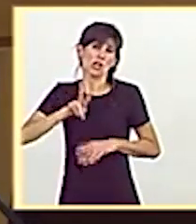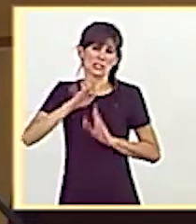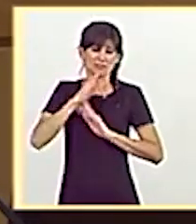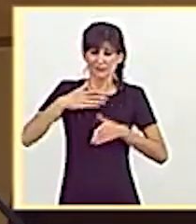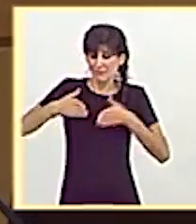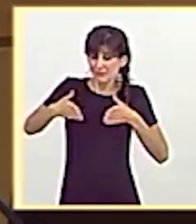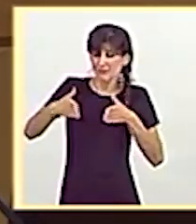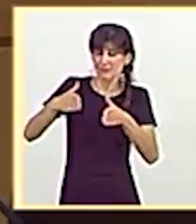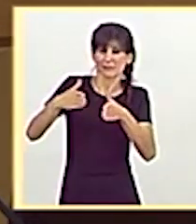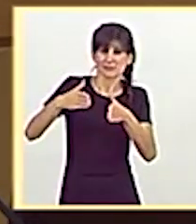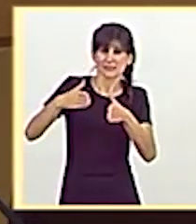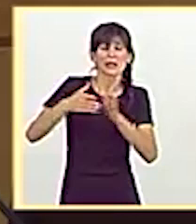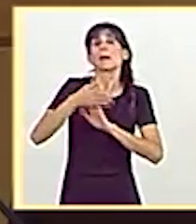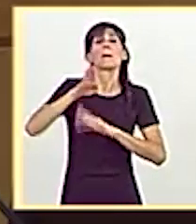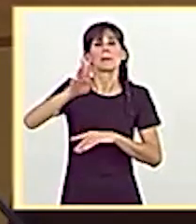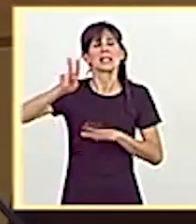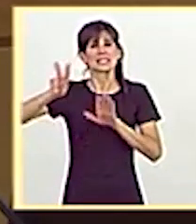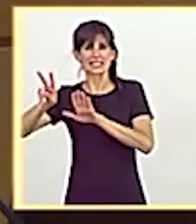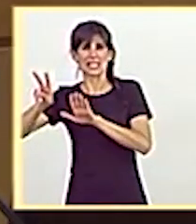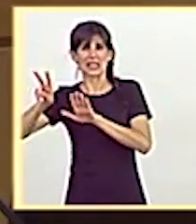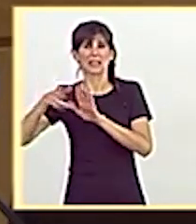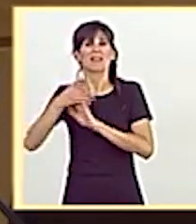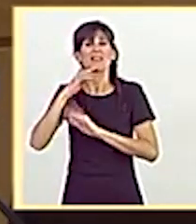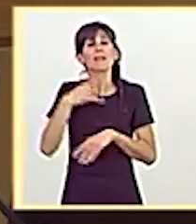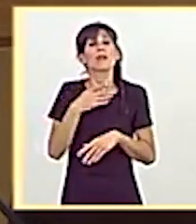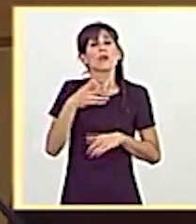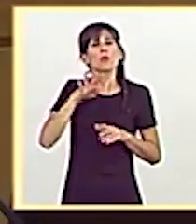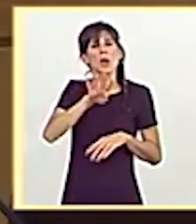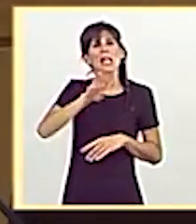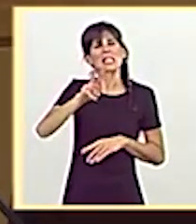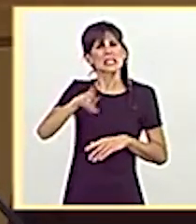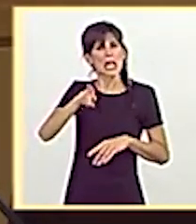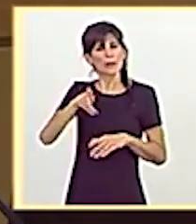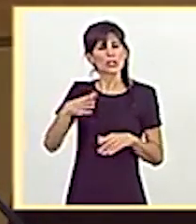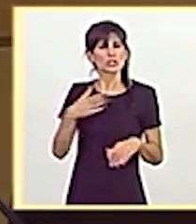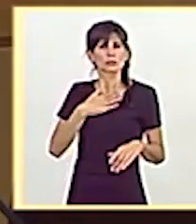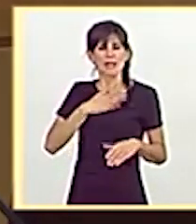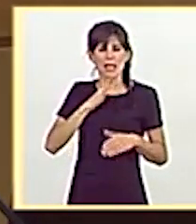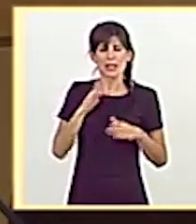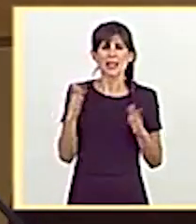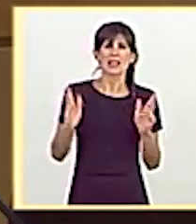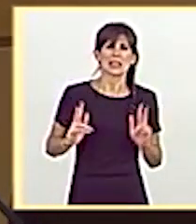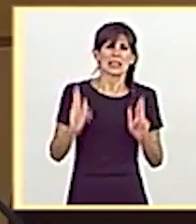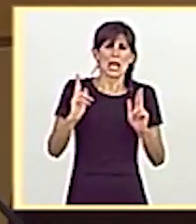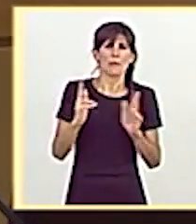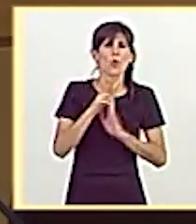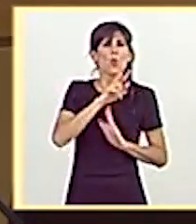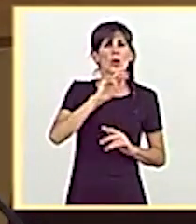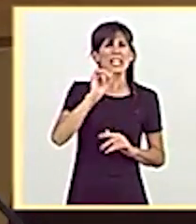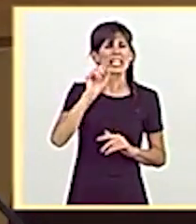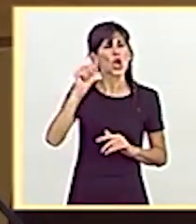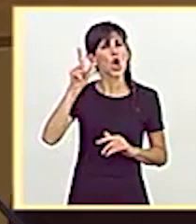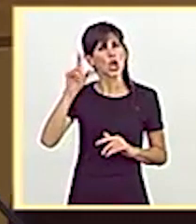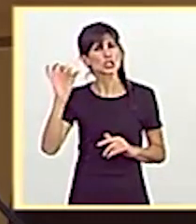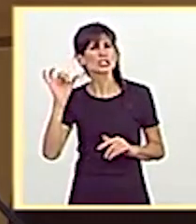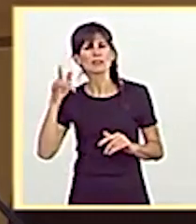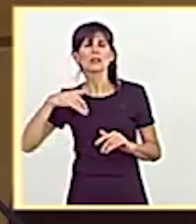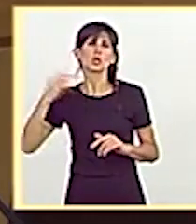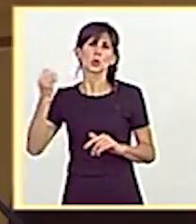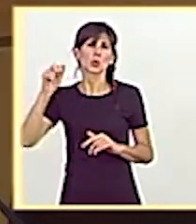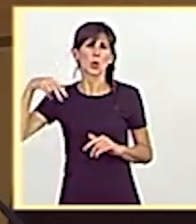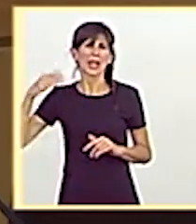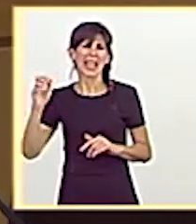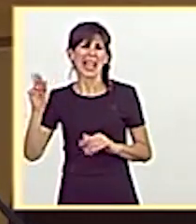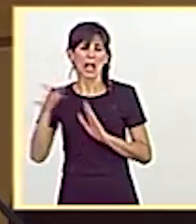autopista P7 por las comarcas gironinas, 43 kilómetros corresponden al tramo Urriols-La Junquera. En los puntos kilométricos